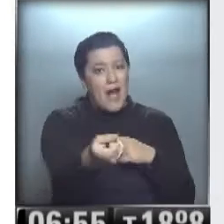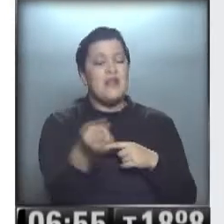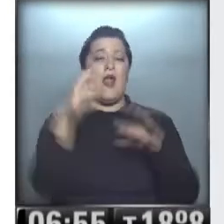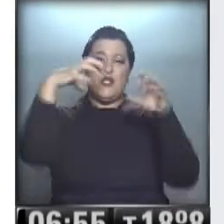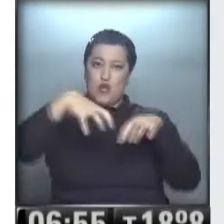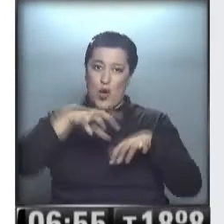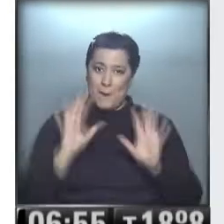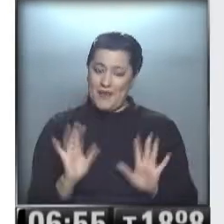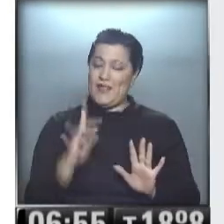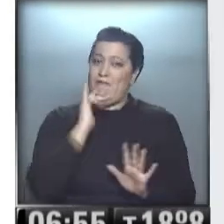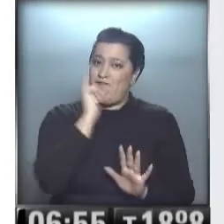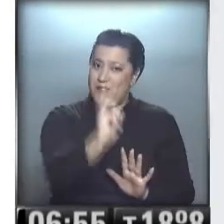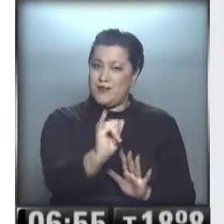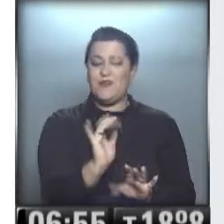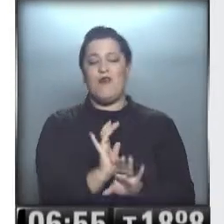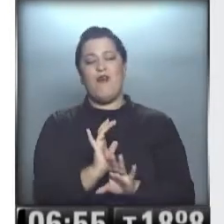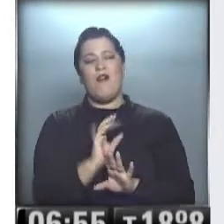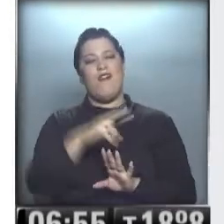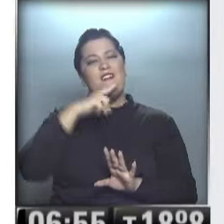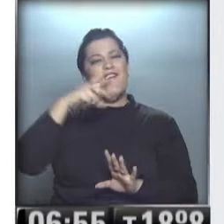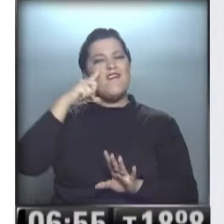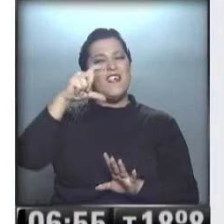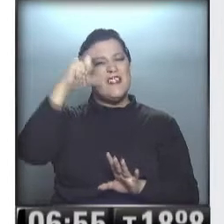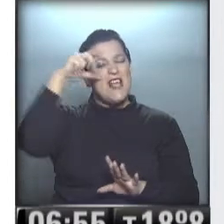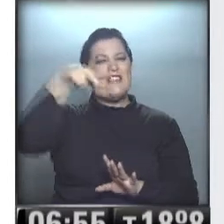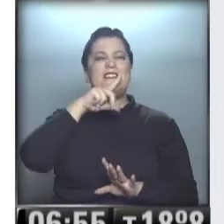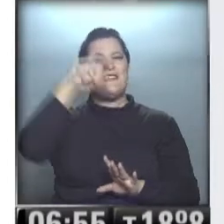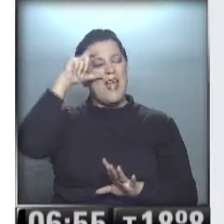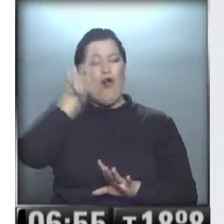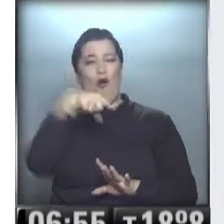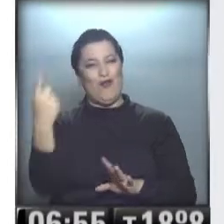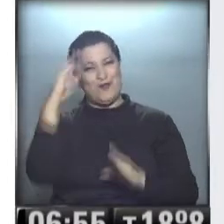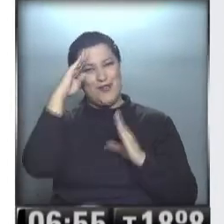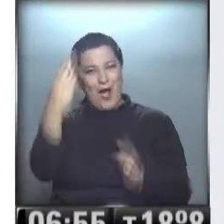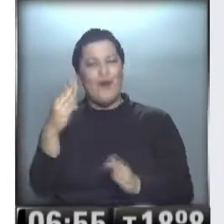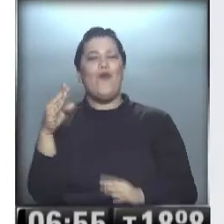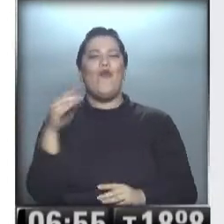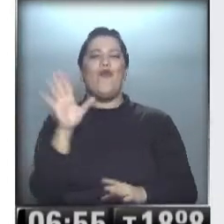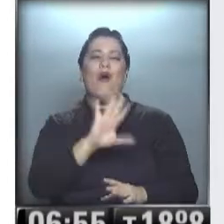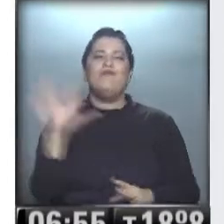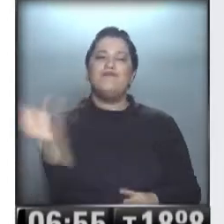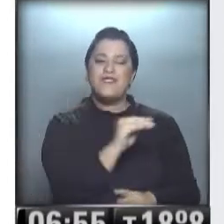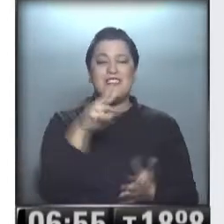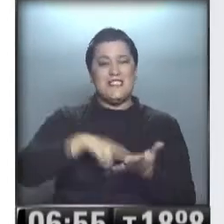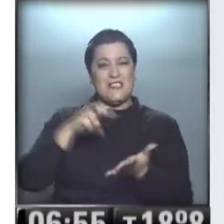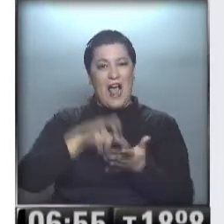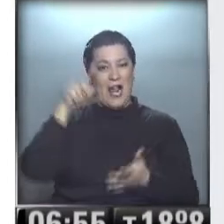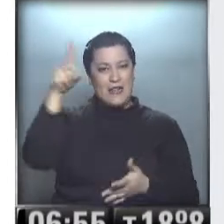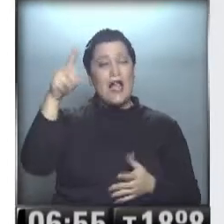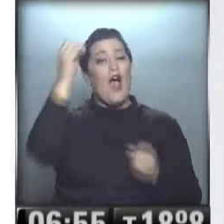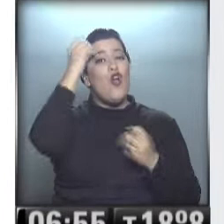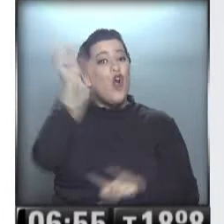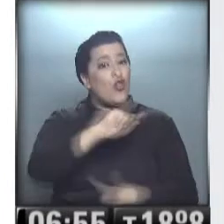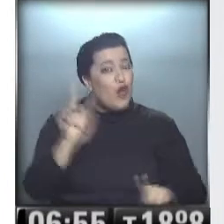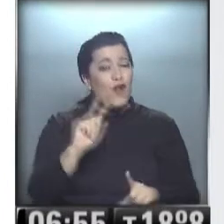tormentas, Marisa. Vicente Muñoz, hola, Nadia. Manda salud para toda la gente de Quijano, en Salta. No olvides que te